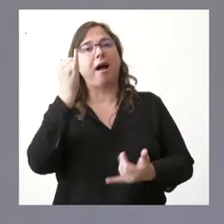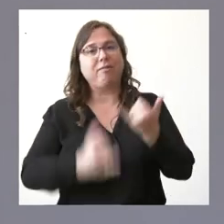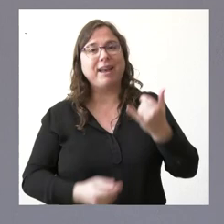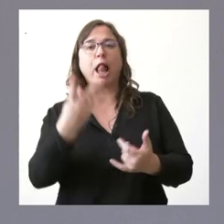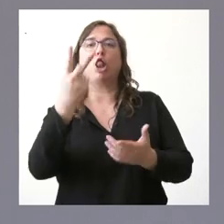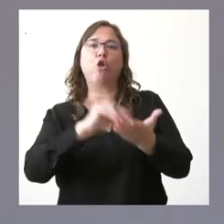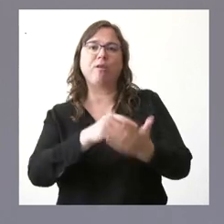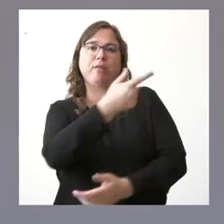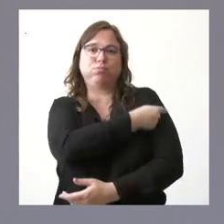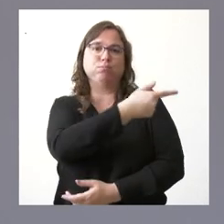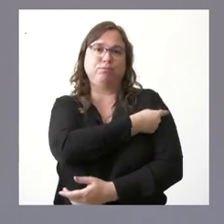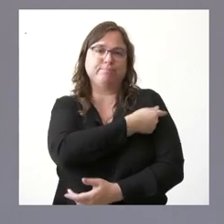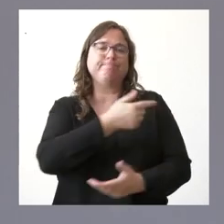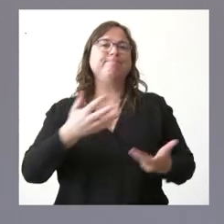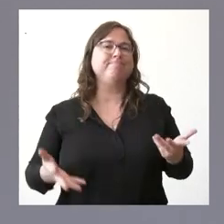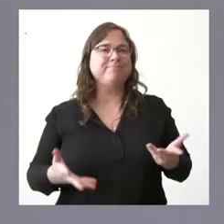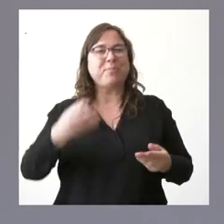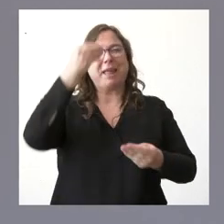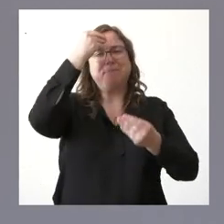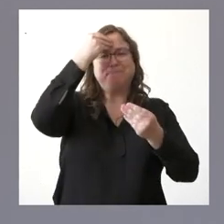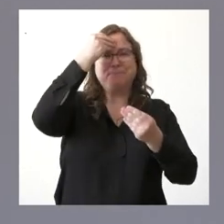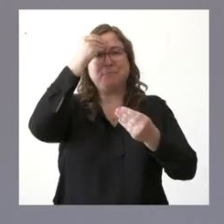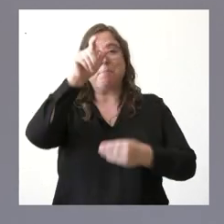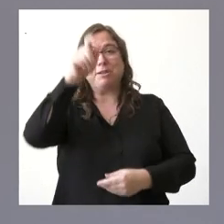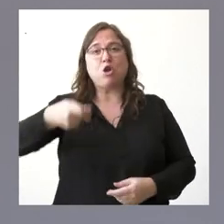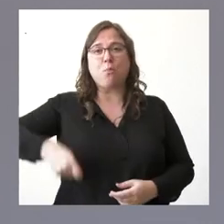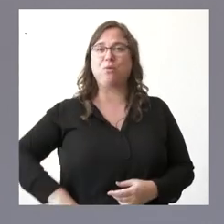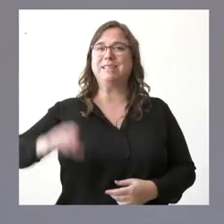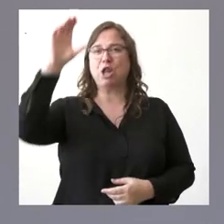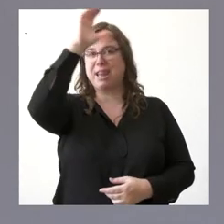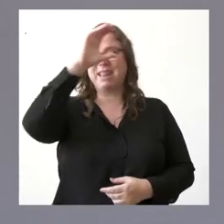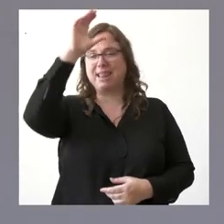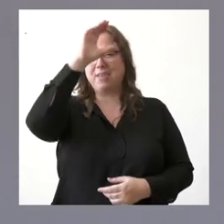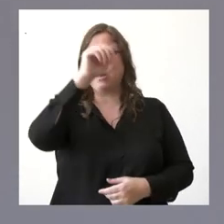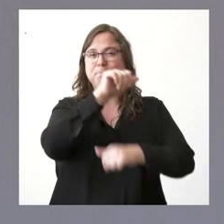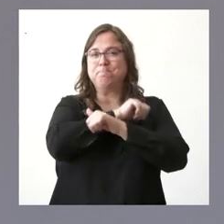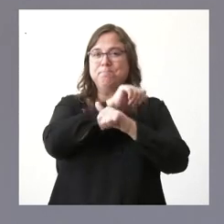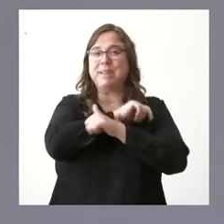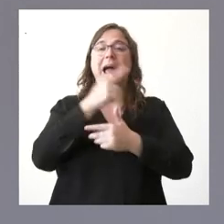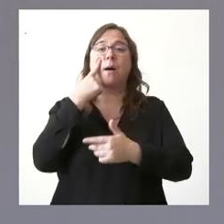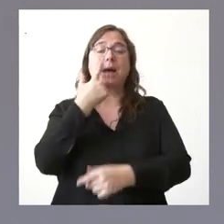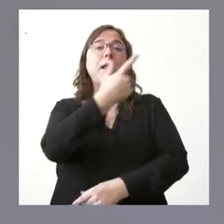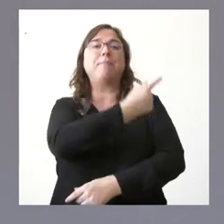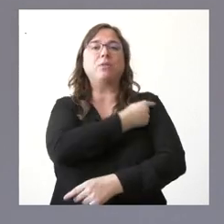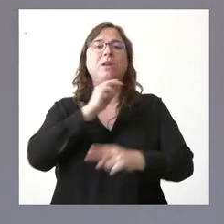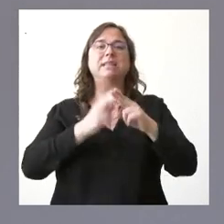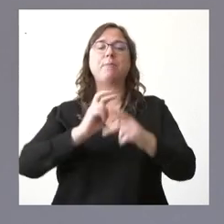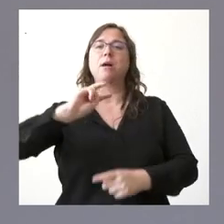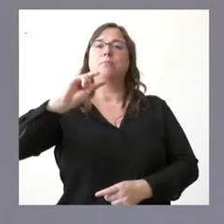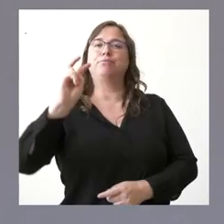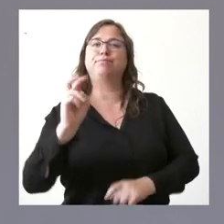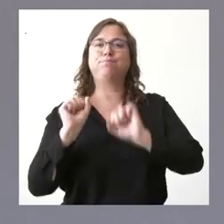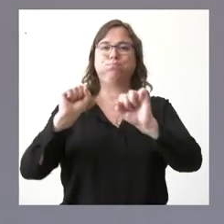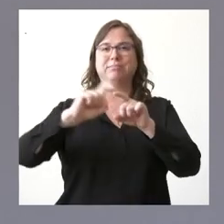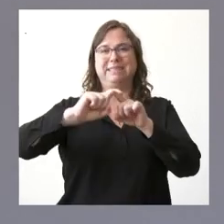de otra cepa y quizá esperan los científicos así es oportuno esa vacuna polivalente que tenga en cuenta